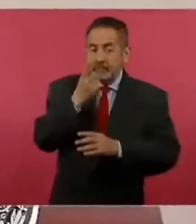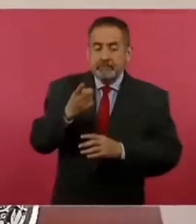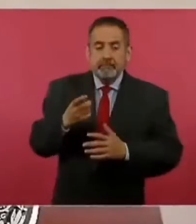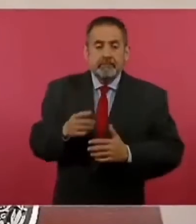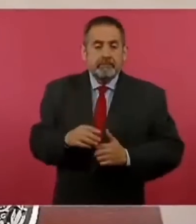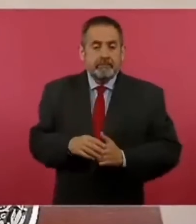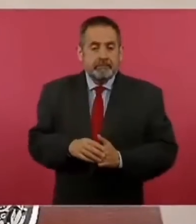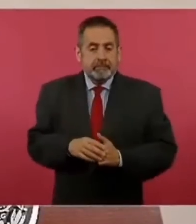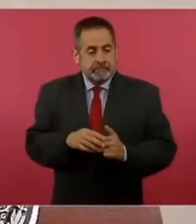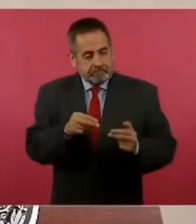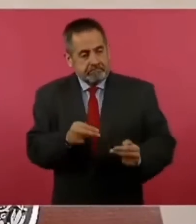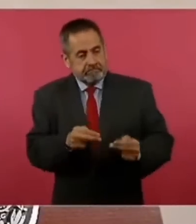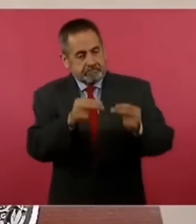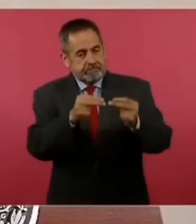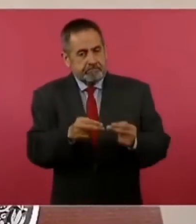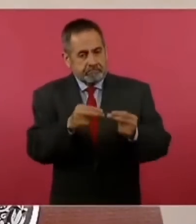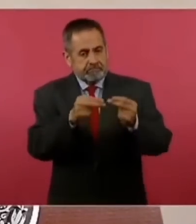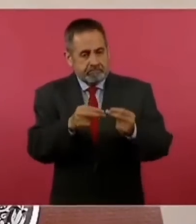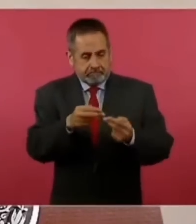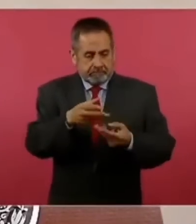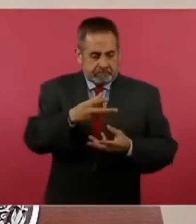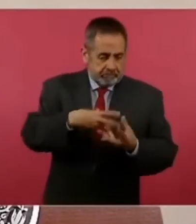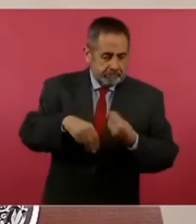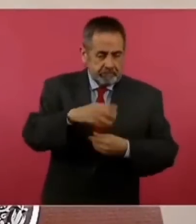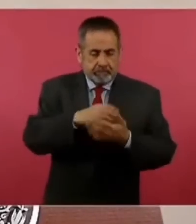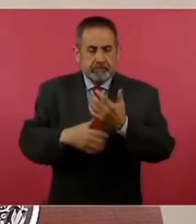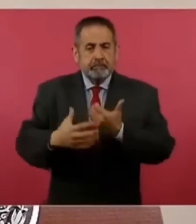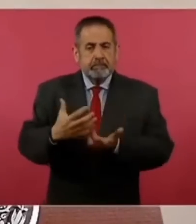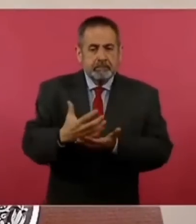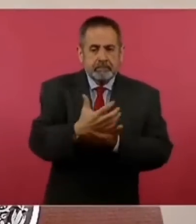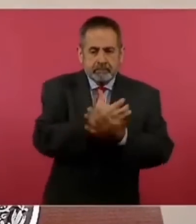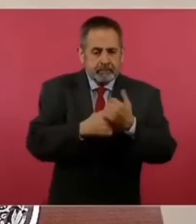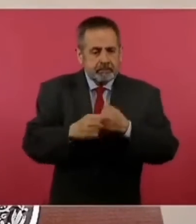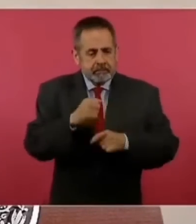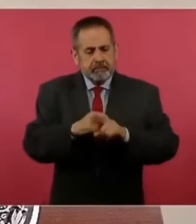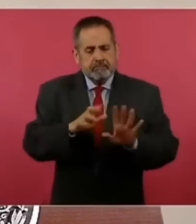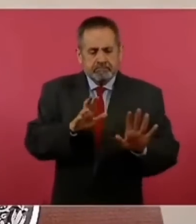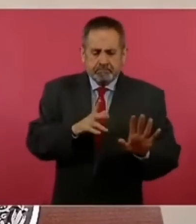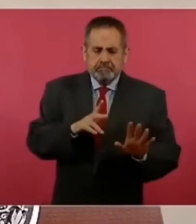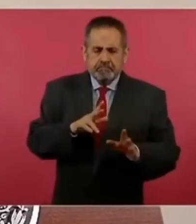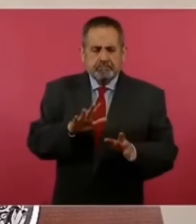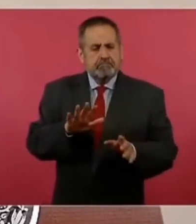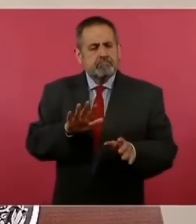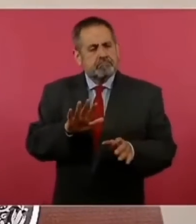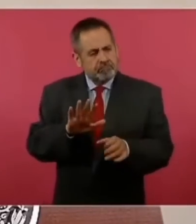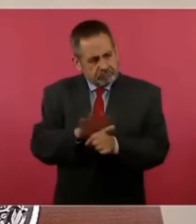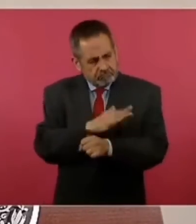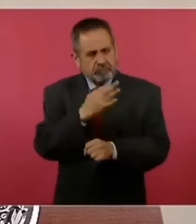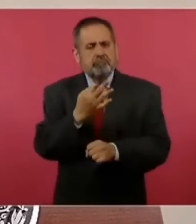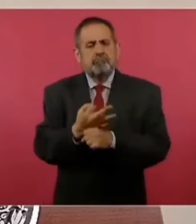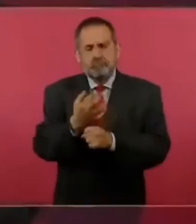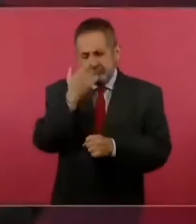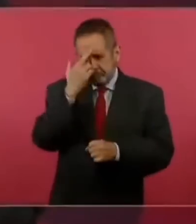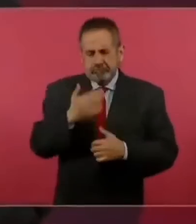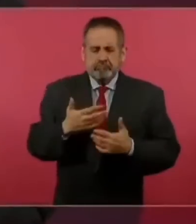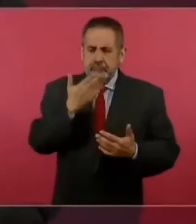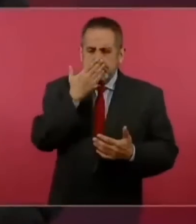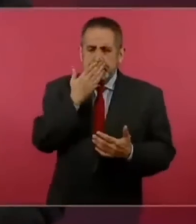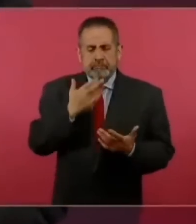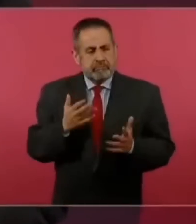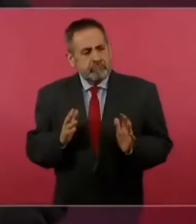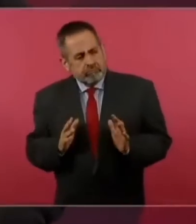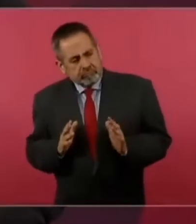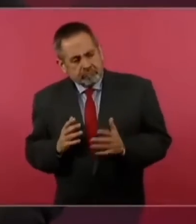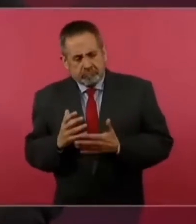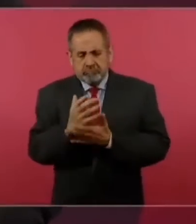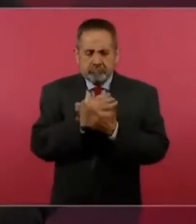pero con utilidades razonables ¿qué puede ser una utilidad